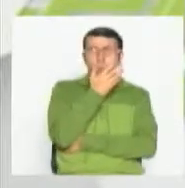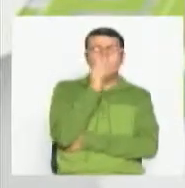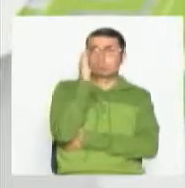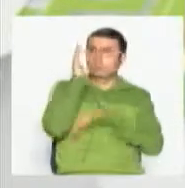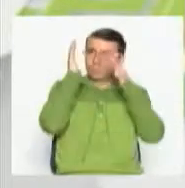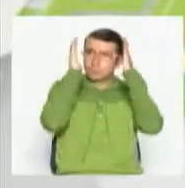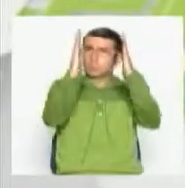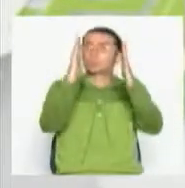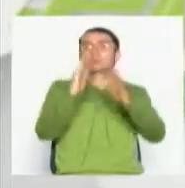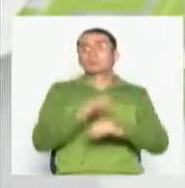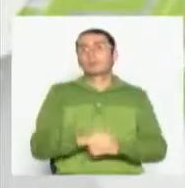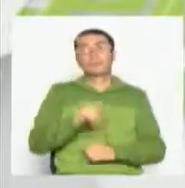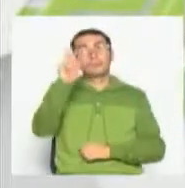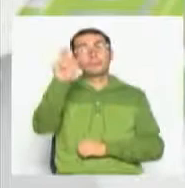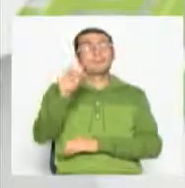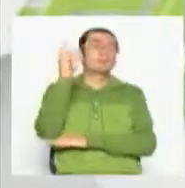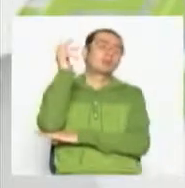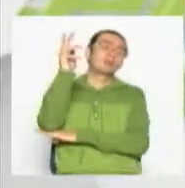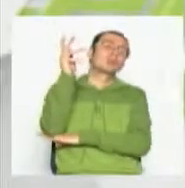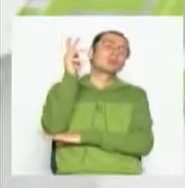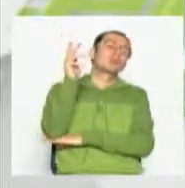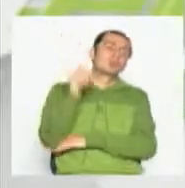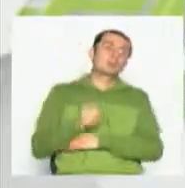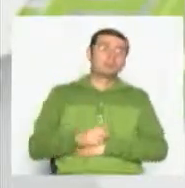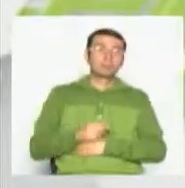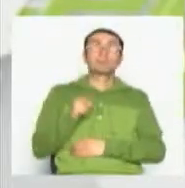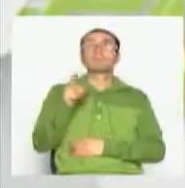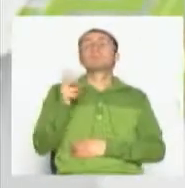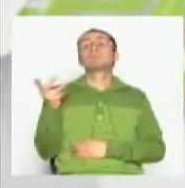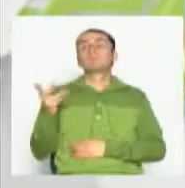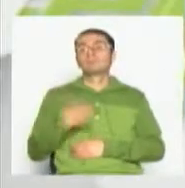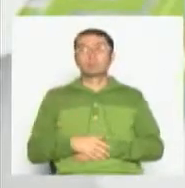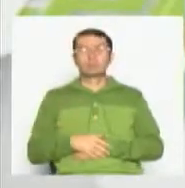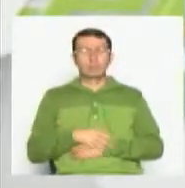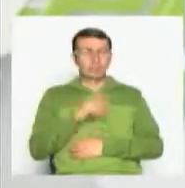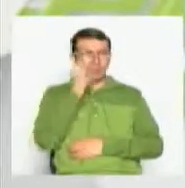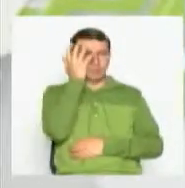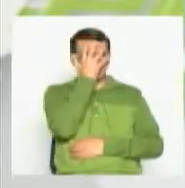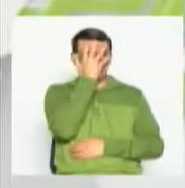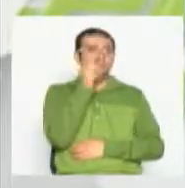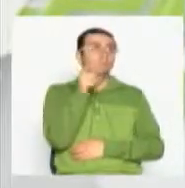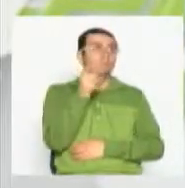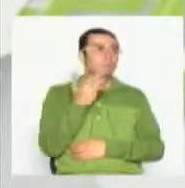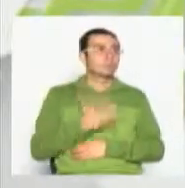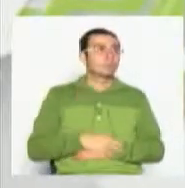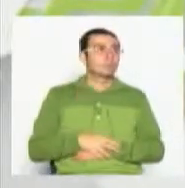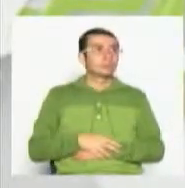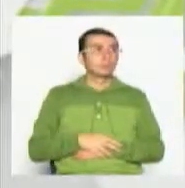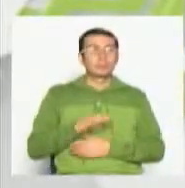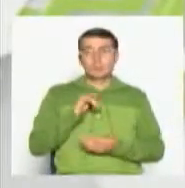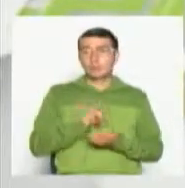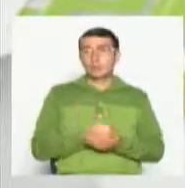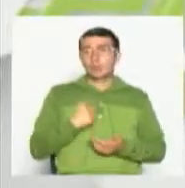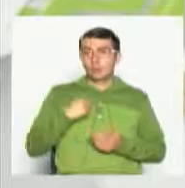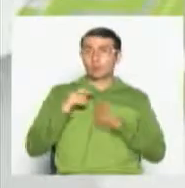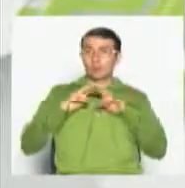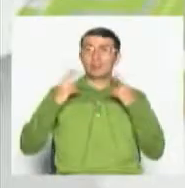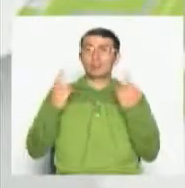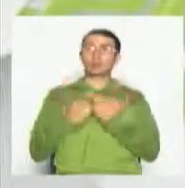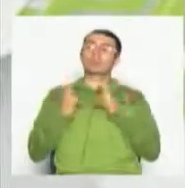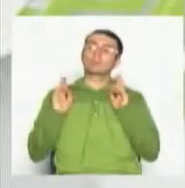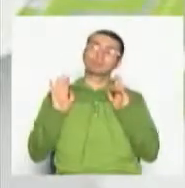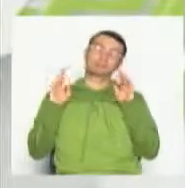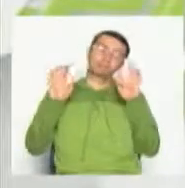siguiente conferenciante estaba prestandole atención, no, porque qué vergüenza. Sí, he estado en reuniones, donde